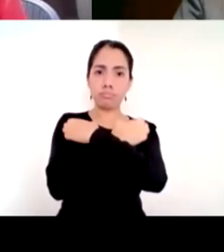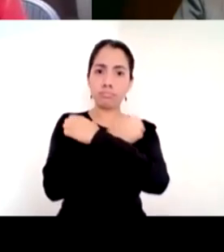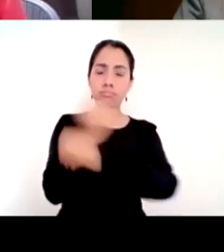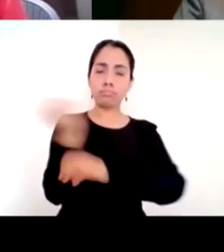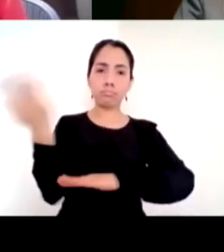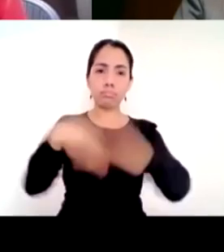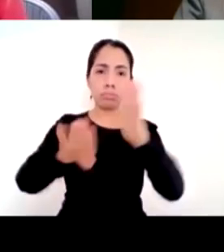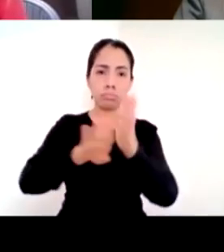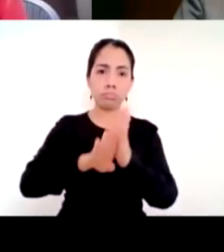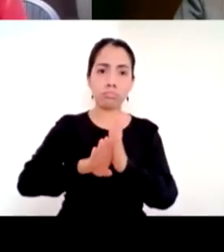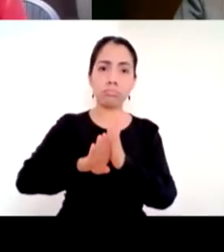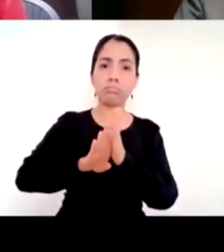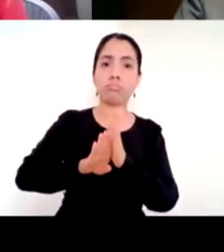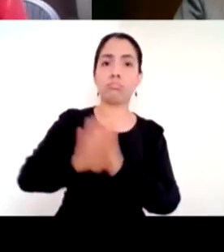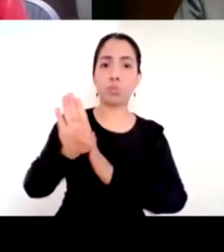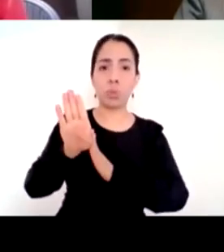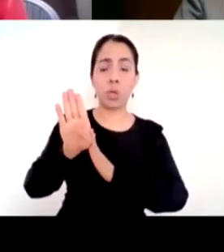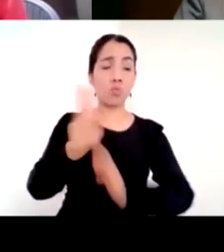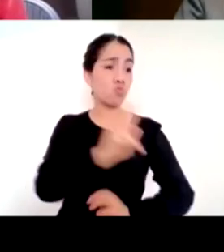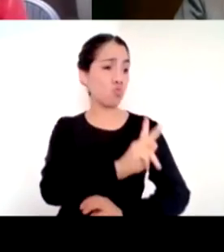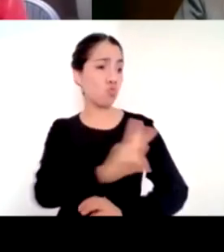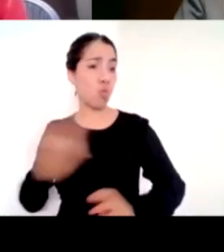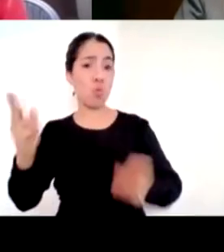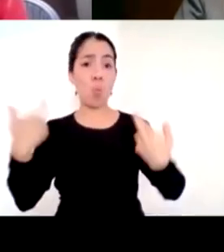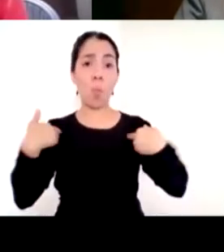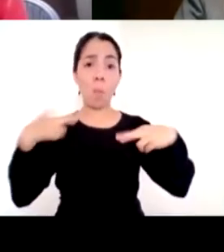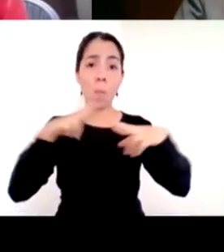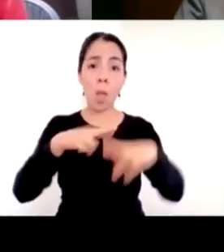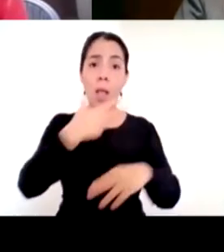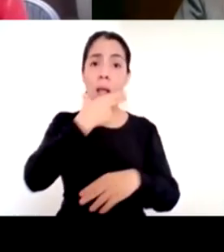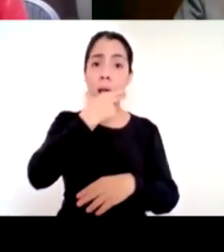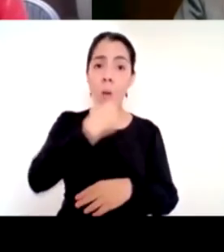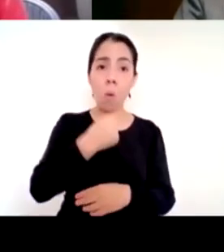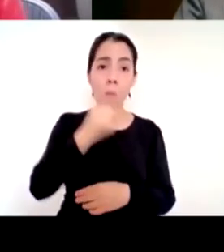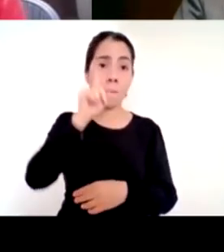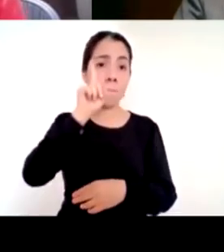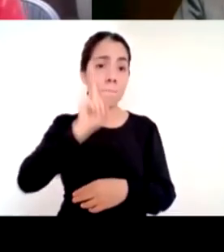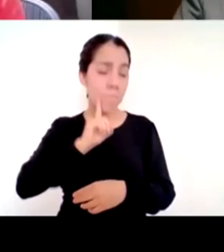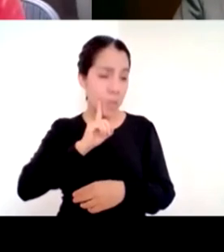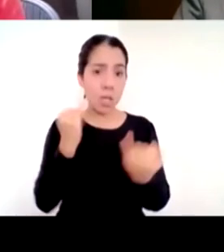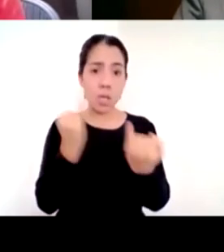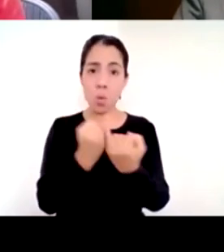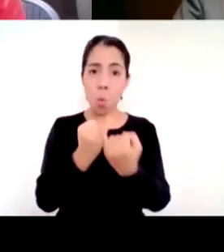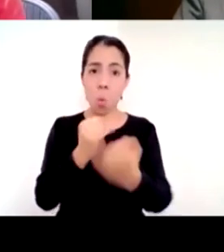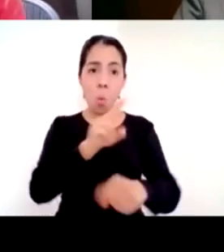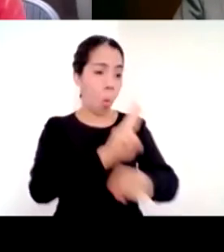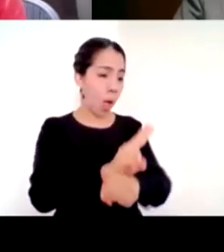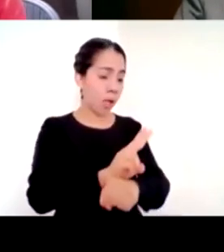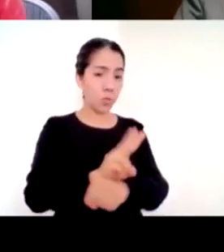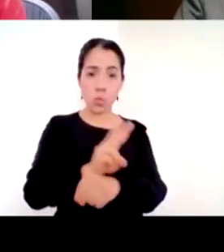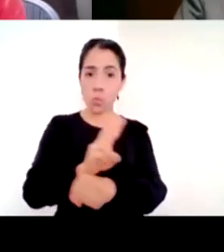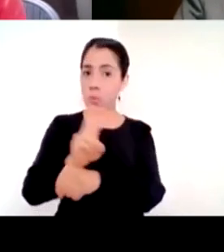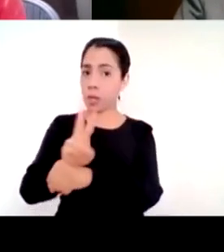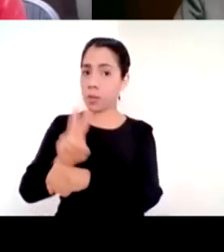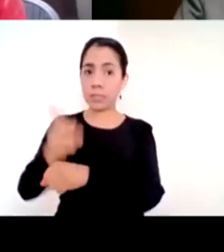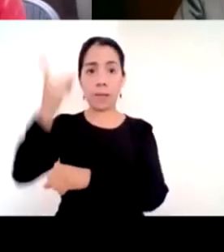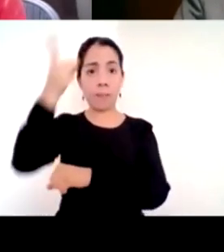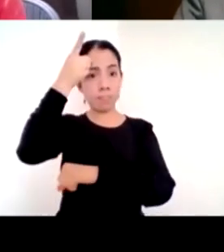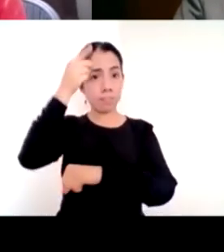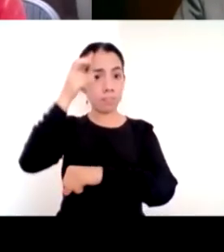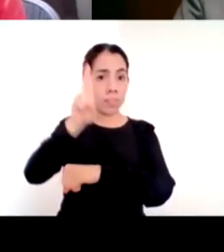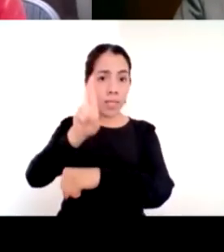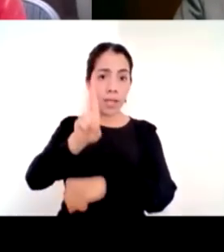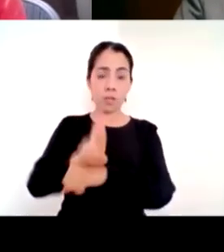y maestros de supervisores, de directores y de todos los que conformamos el sistema educativo en un